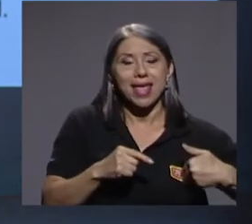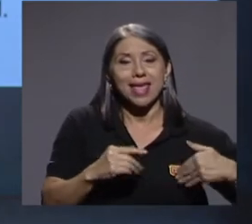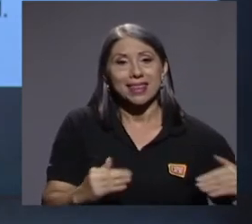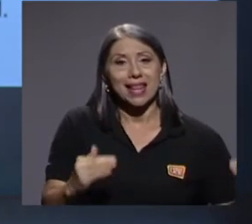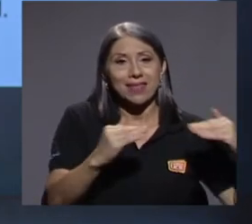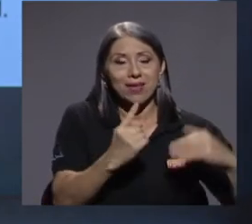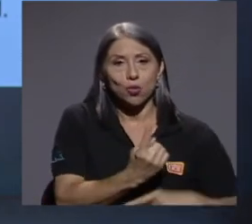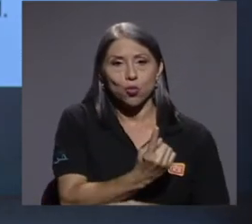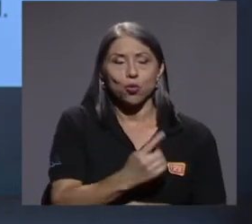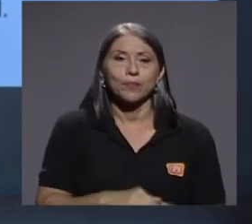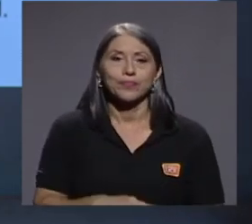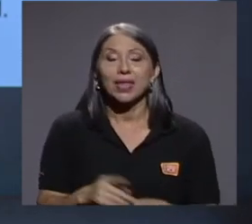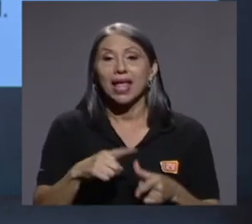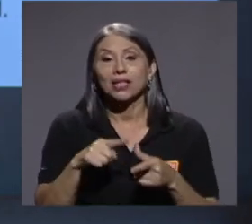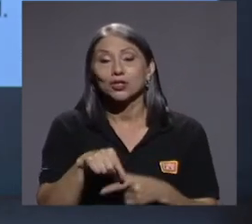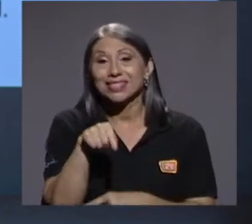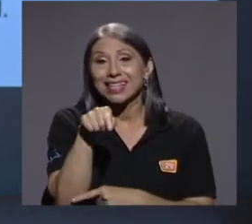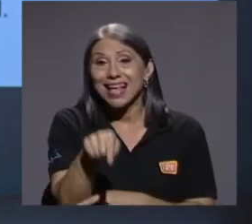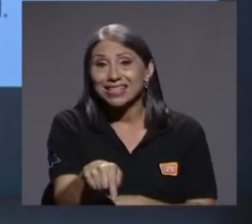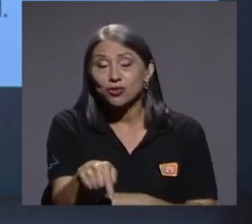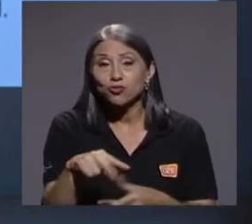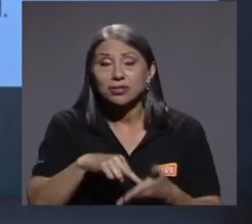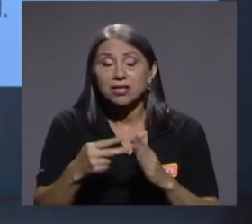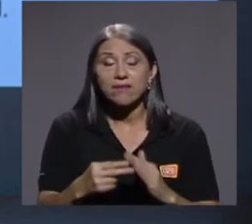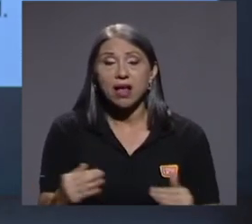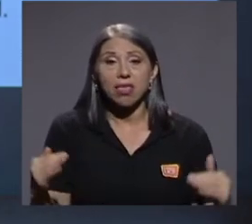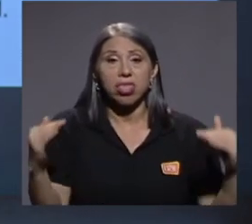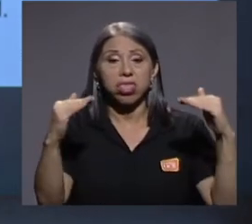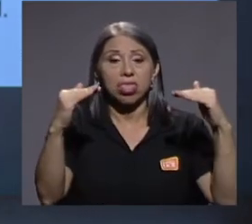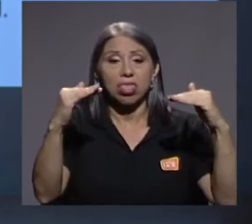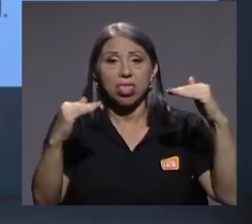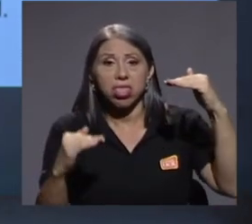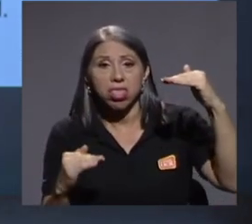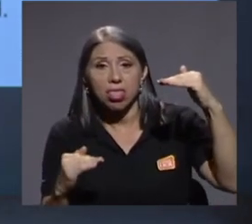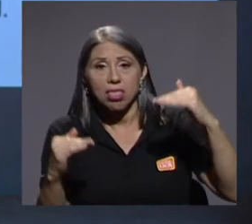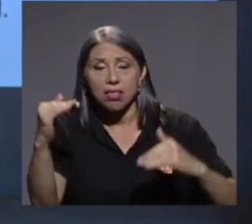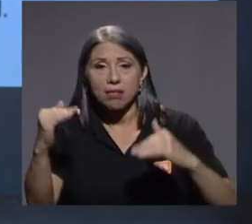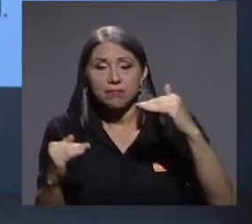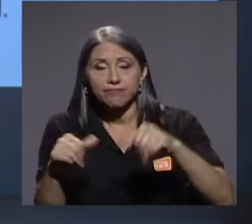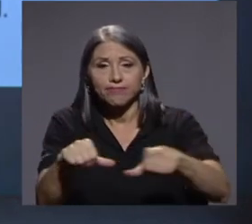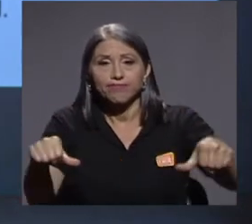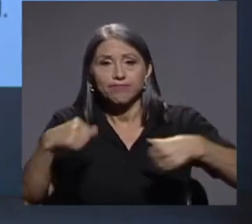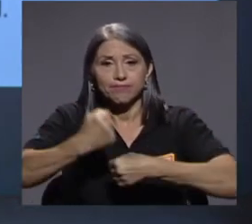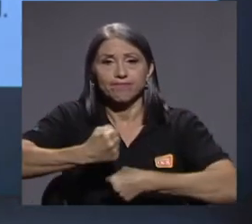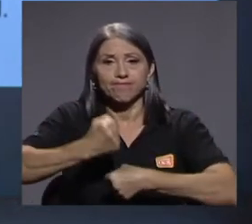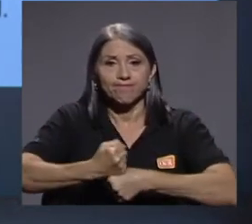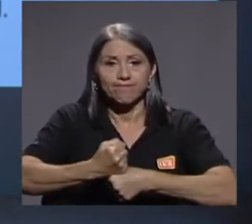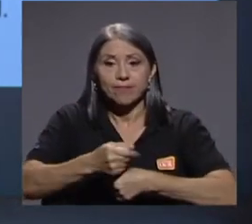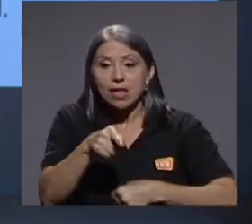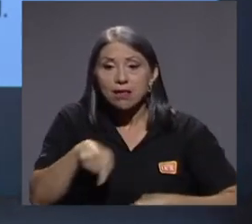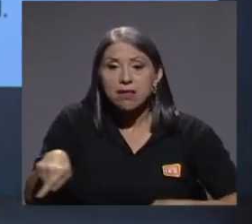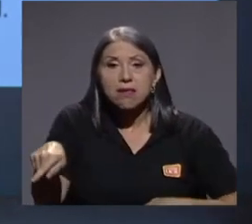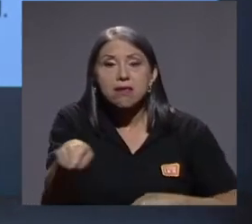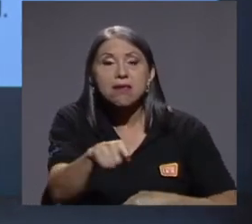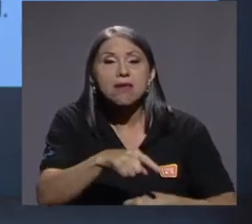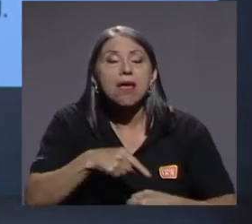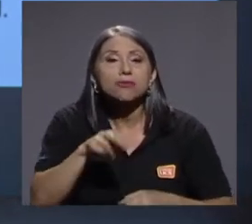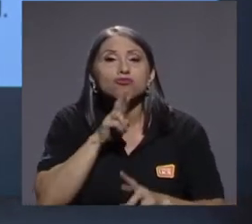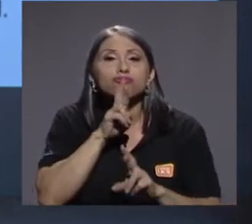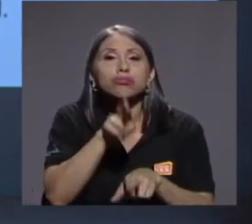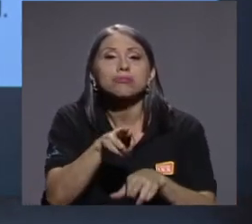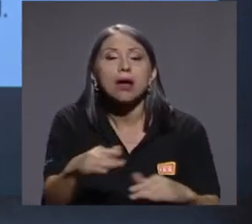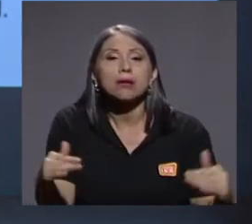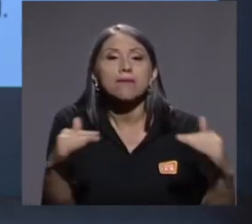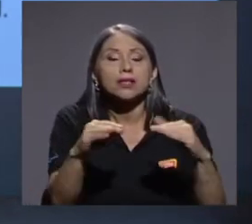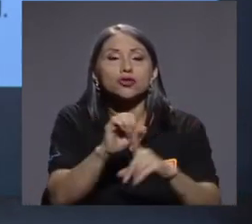Esto entonces nos genera disparidades en el mercado laboral que se nos traducen y se nos magnifican a nivel social.